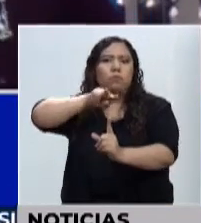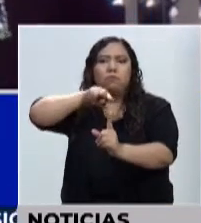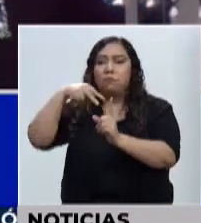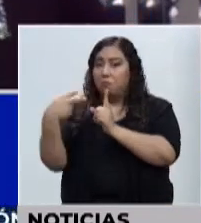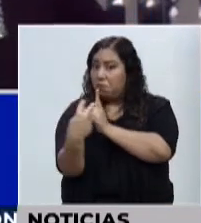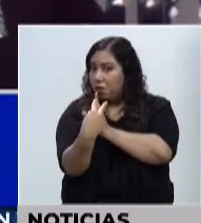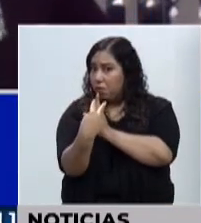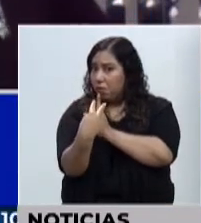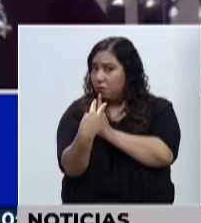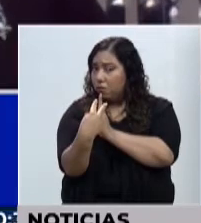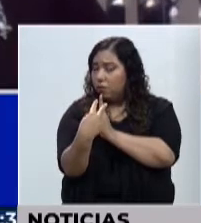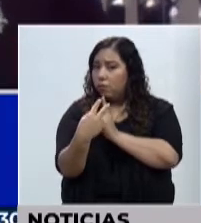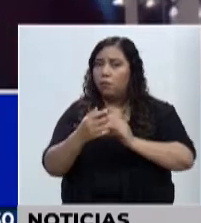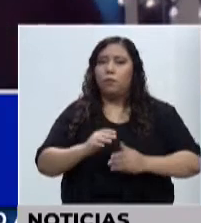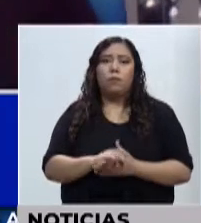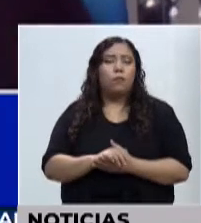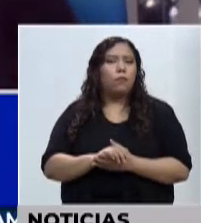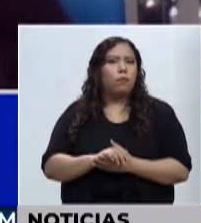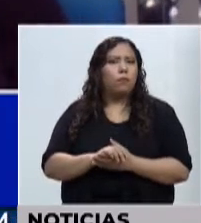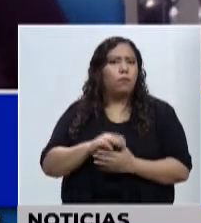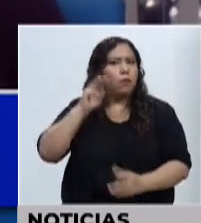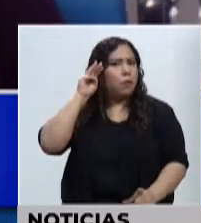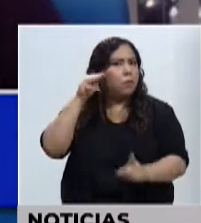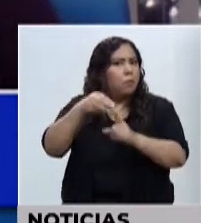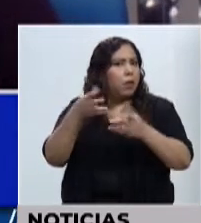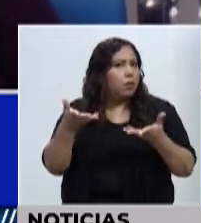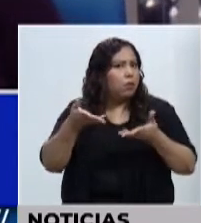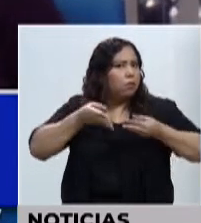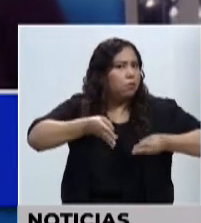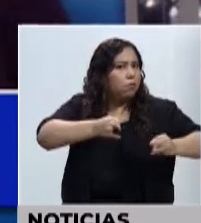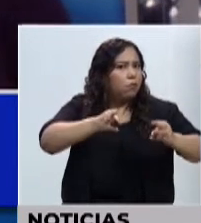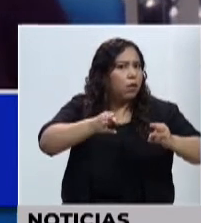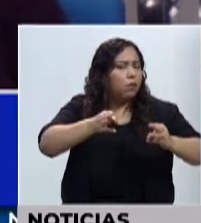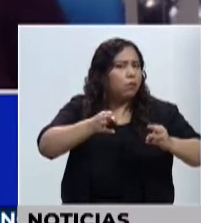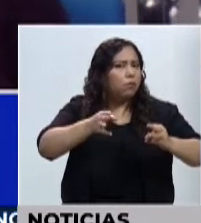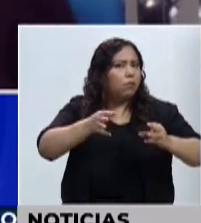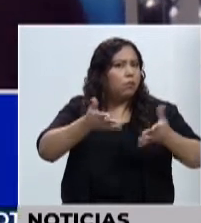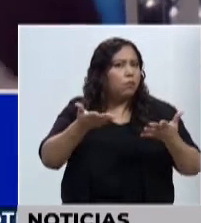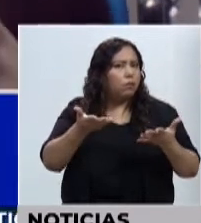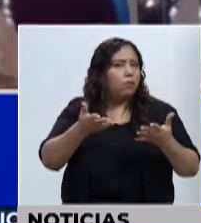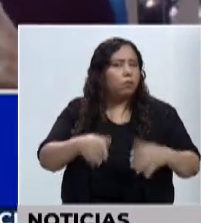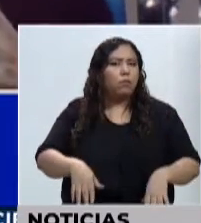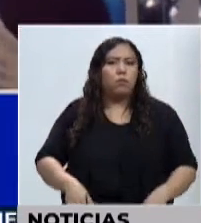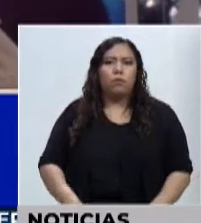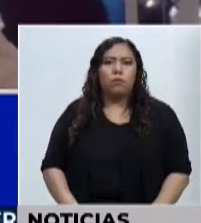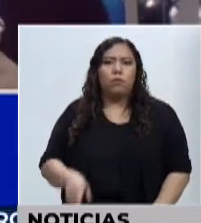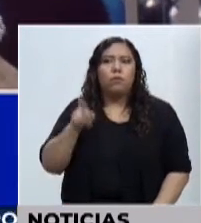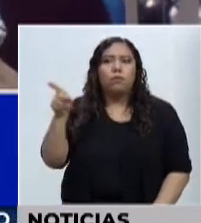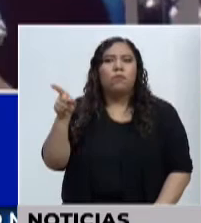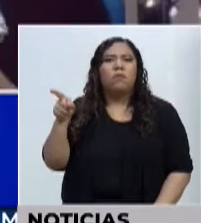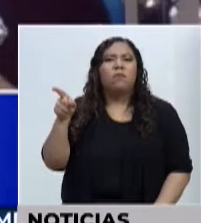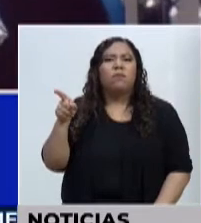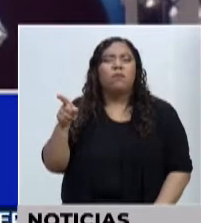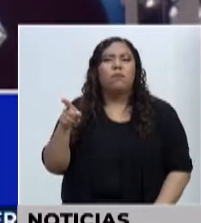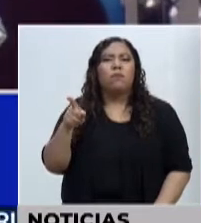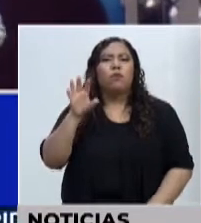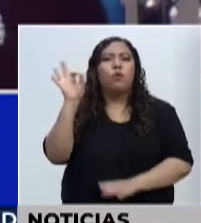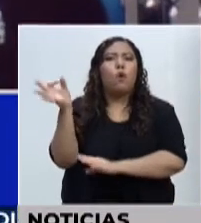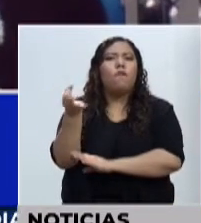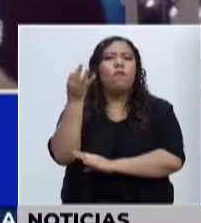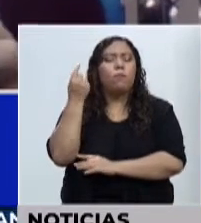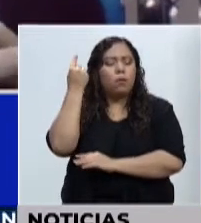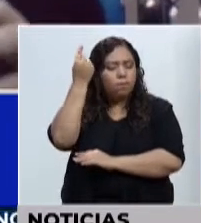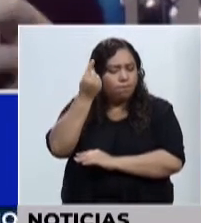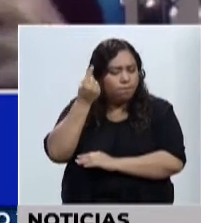denominamos métodos y herramientas para la construcción de escenarios futuros. Que esta es como una nueva forma de pensar.